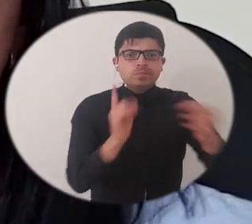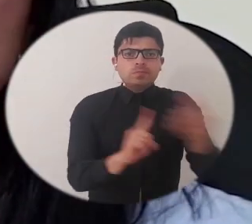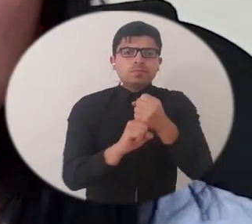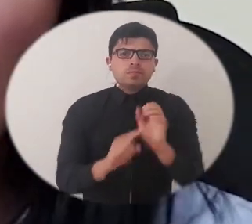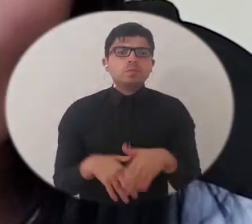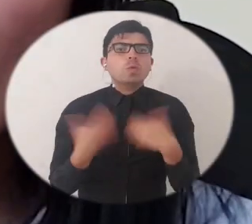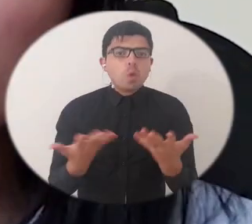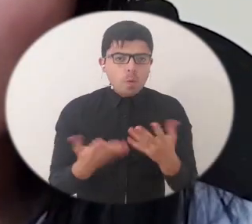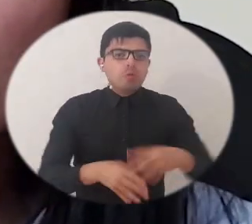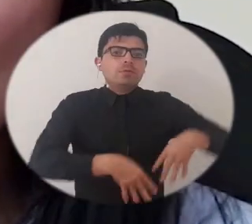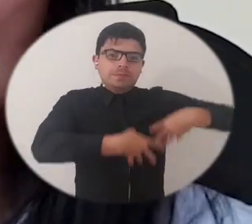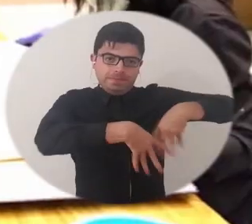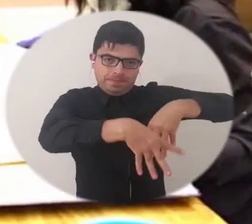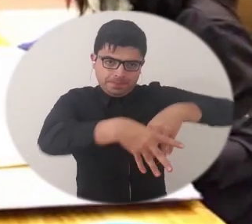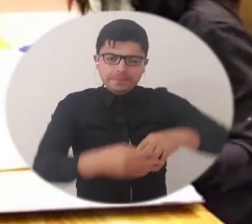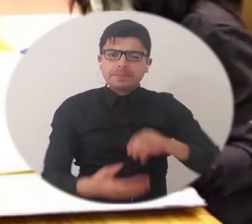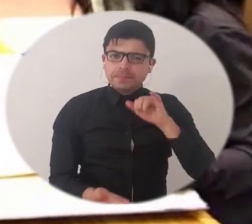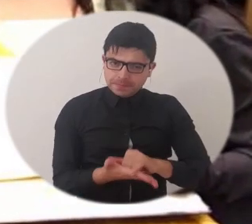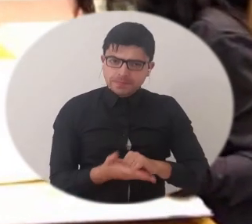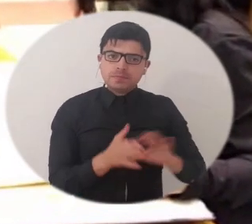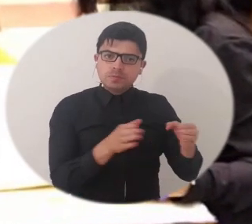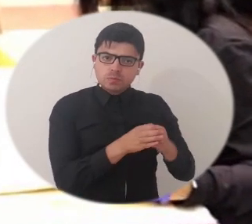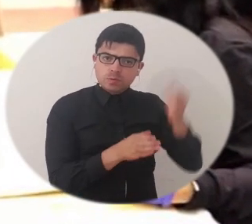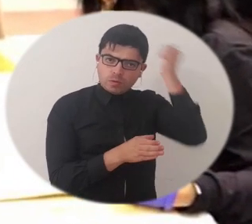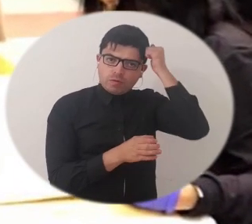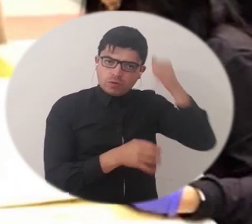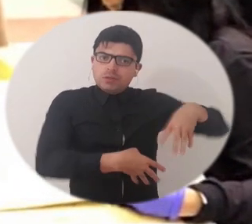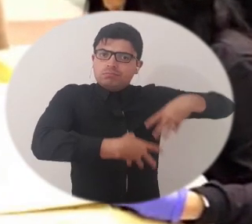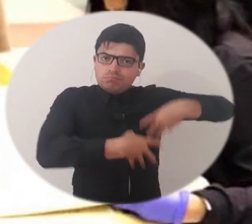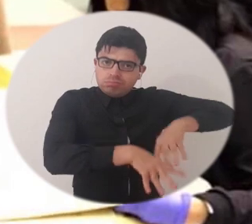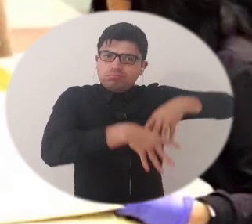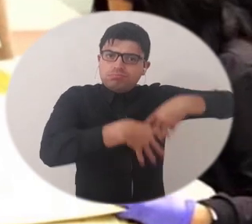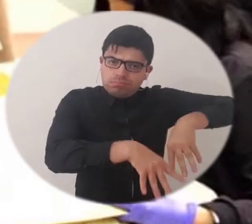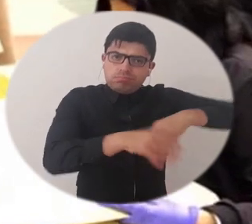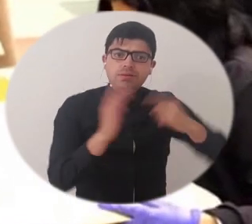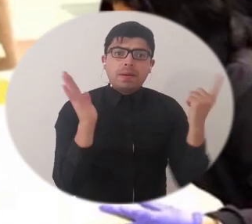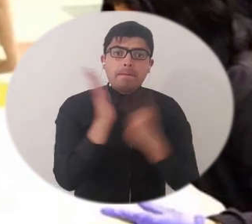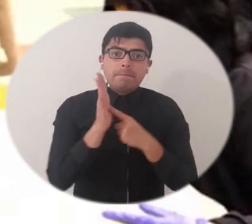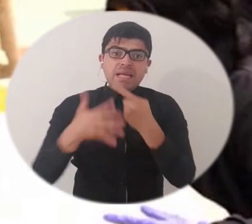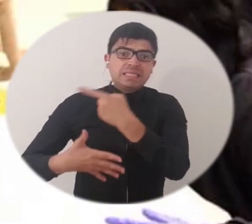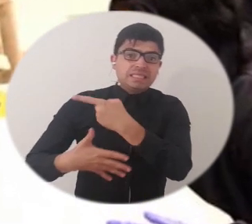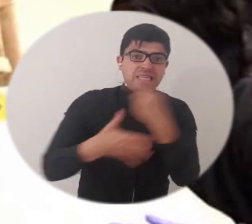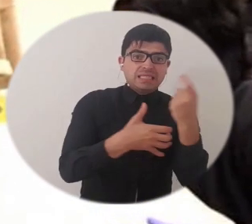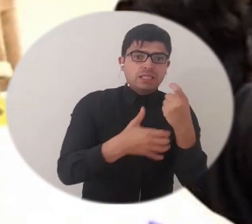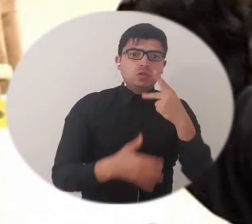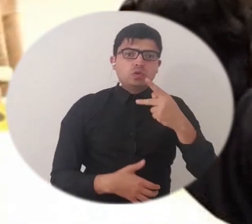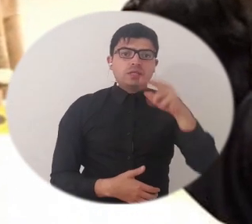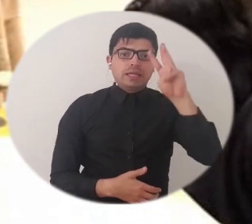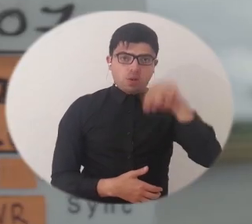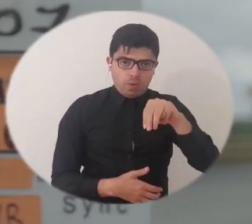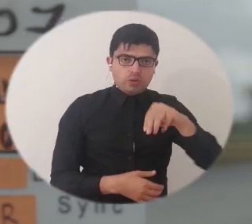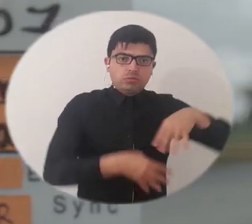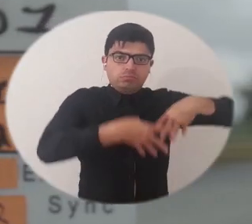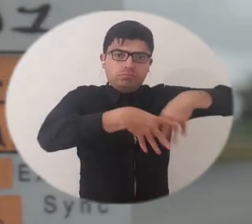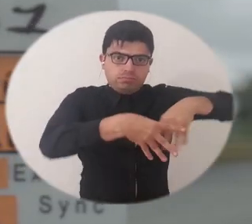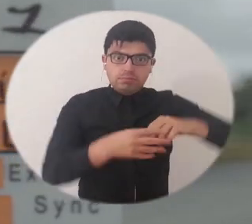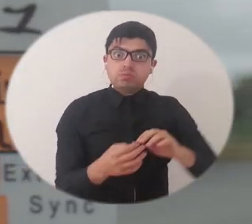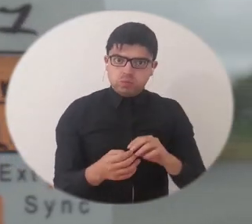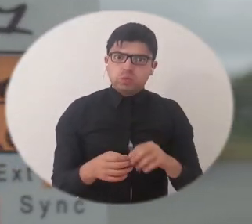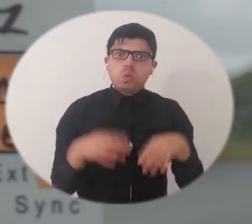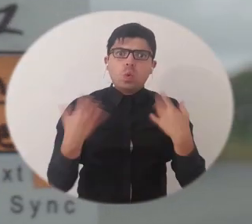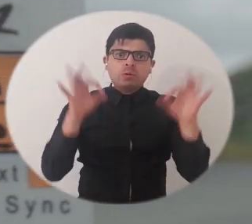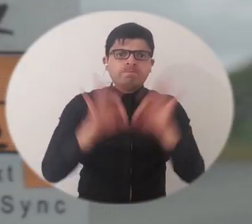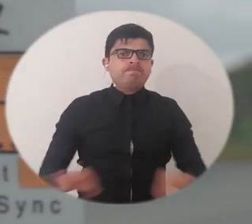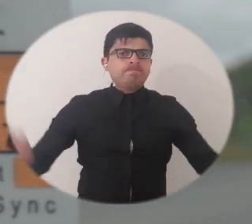se han conquistado marchando. Tal es el caso de los maestros que fueron instados a caminar 1.600 kilómetros en una